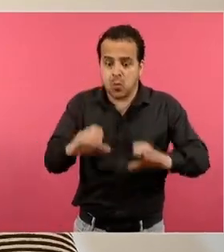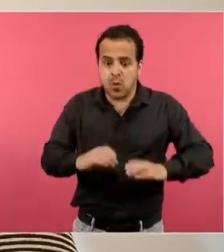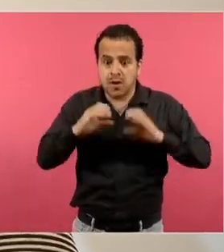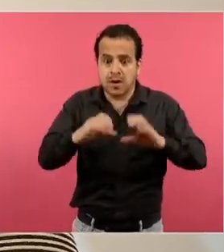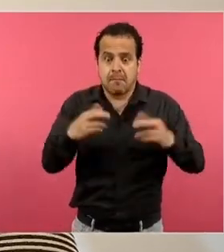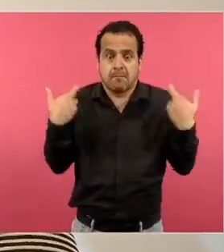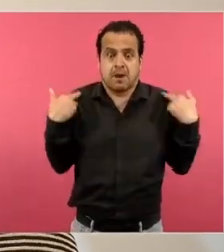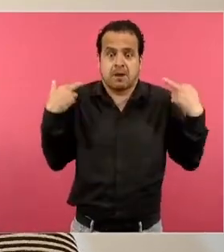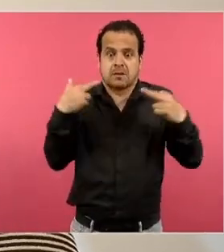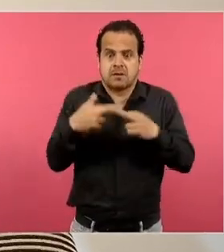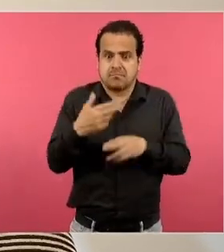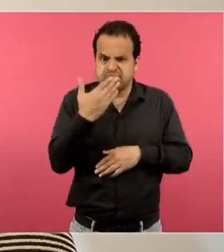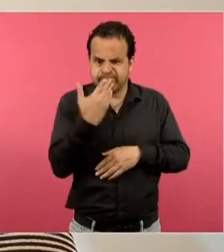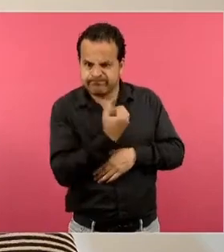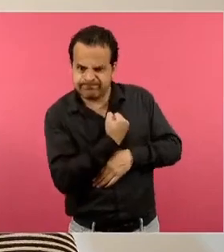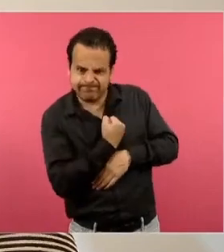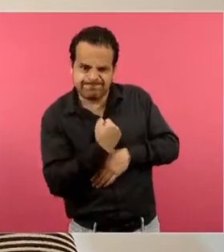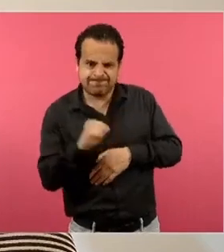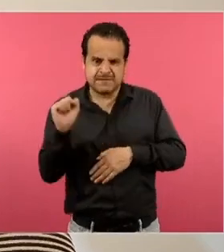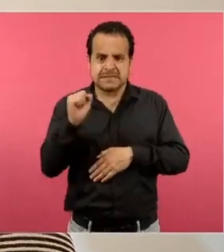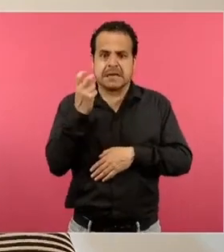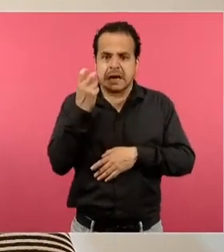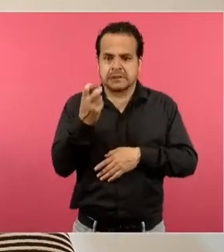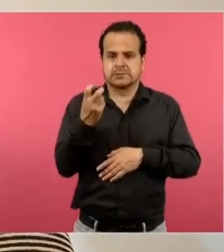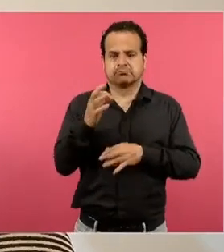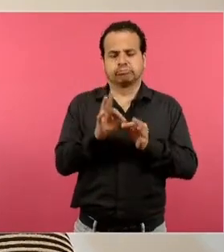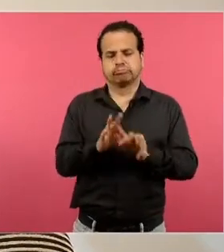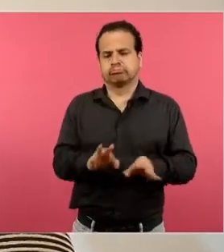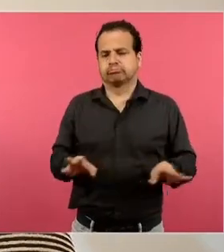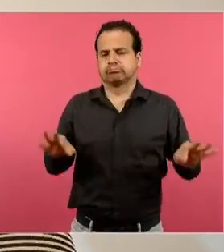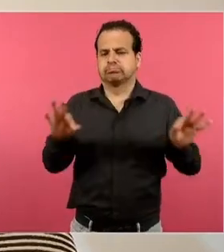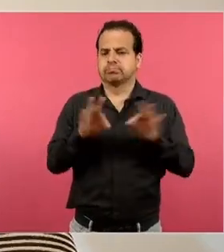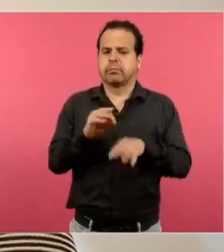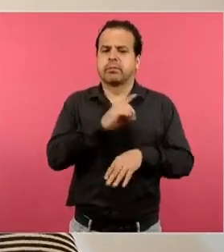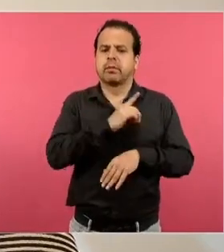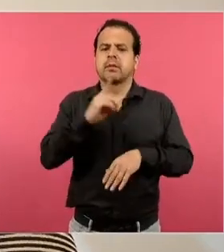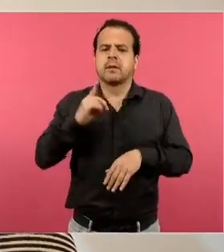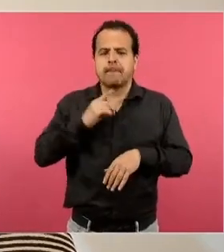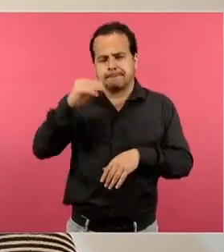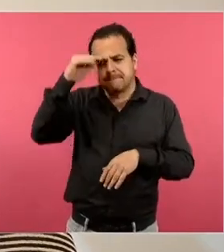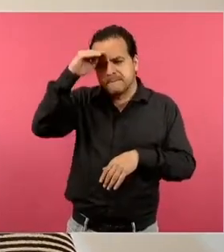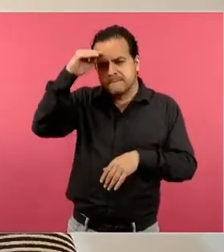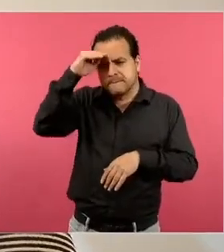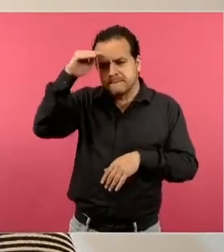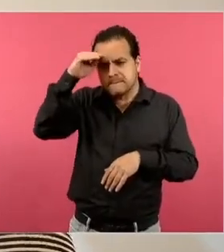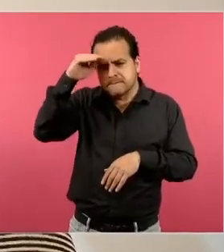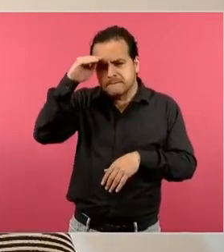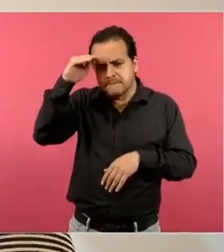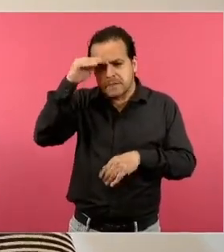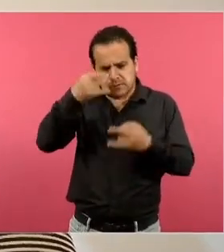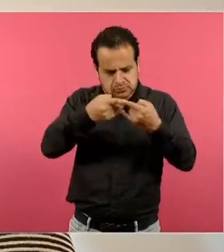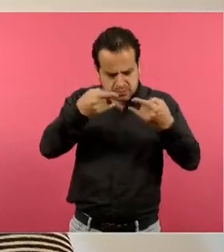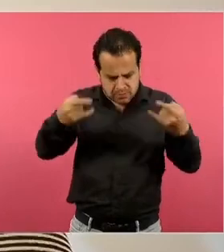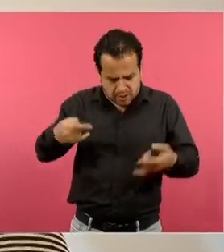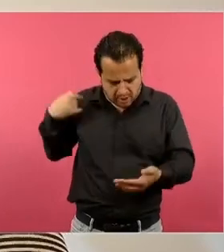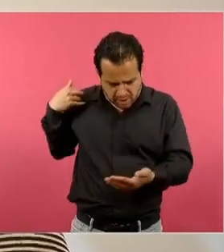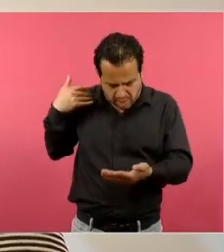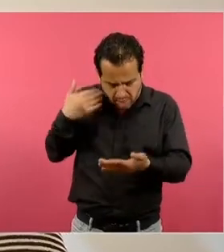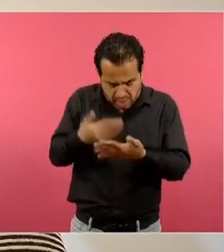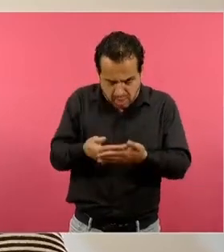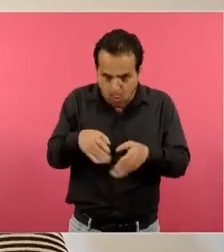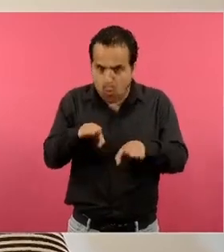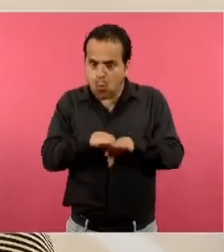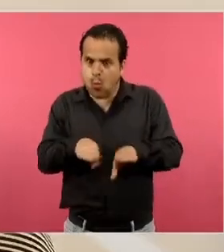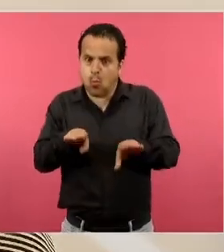decimos es que el plan de estudios busca la transformación, se plantea la transformación, pues evidentemente eso nos remite a un maestro que